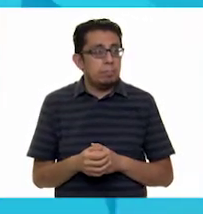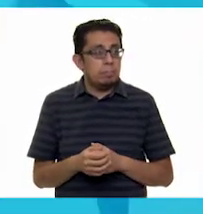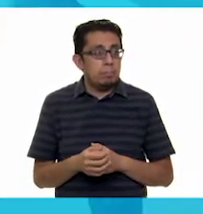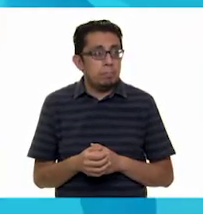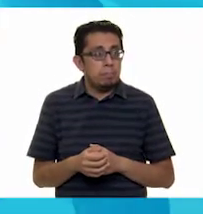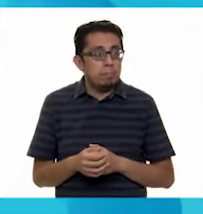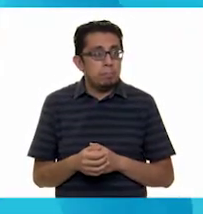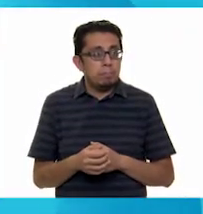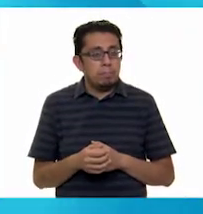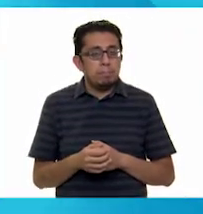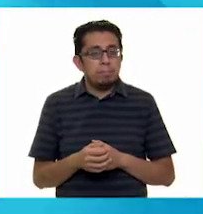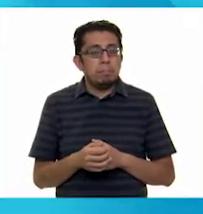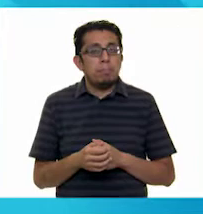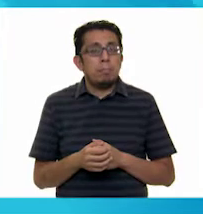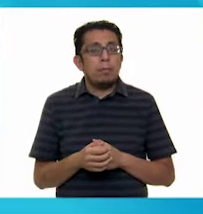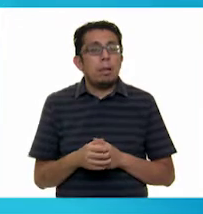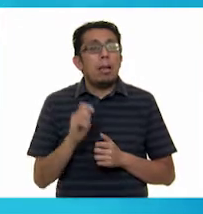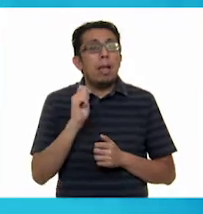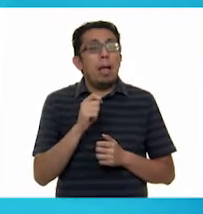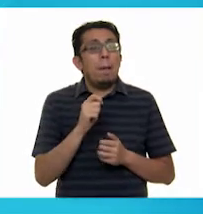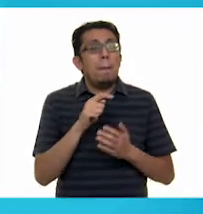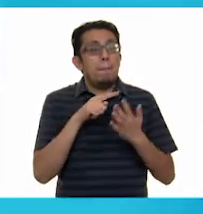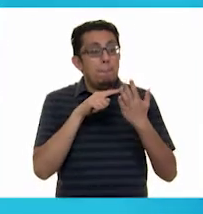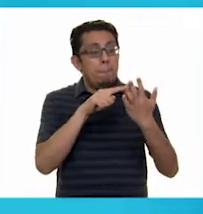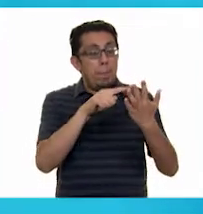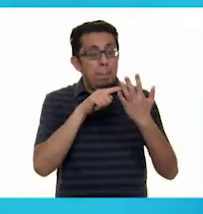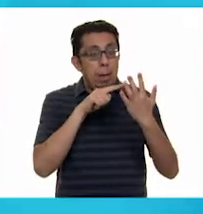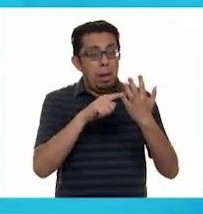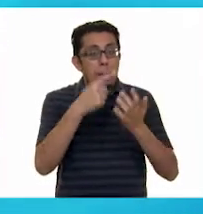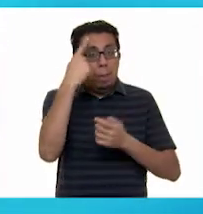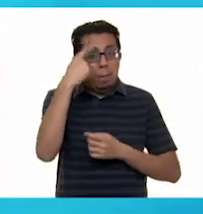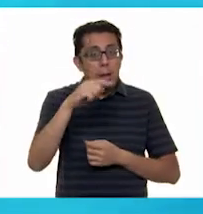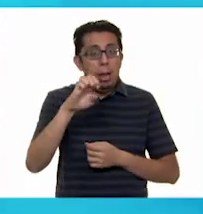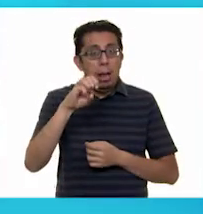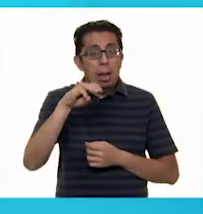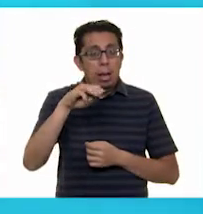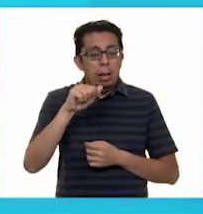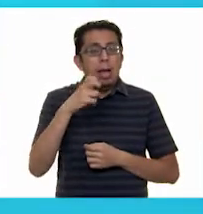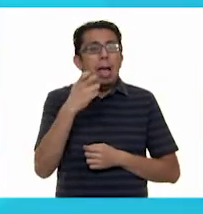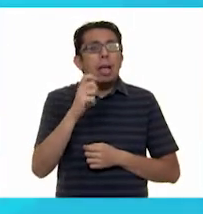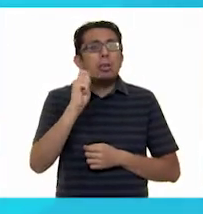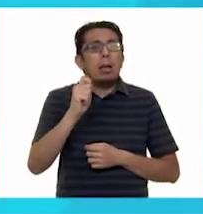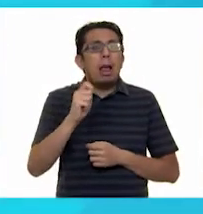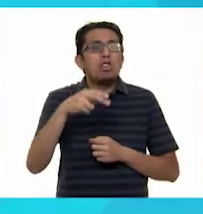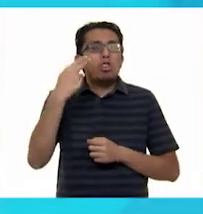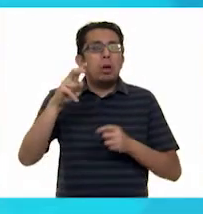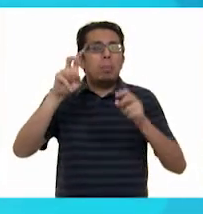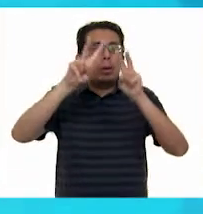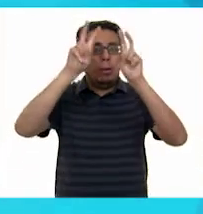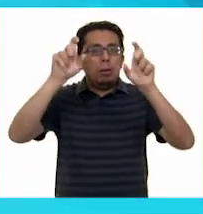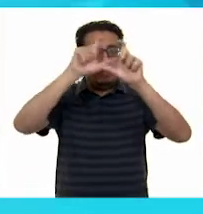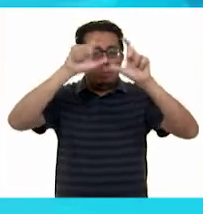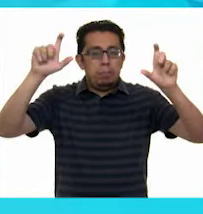Recortable 6, un papalote para Emma. Ese sería el... El título. Muy bien.